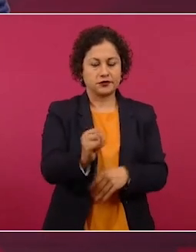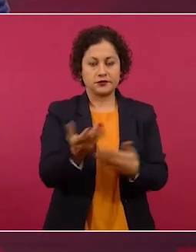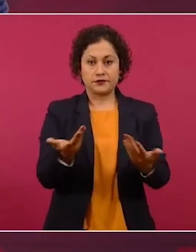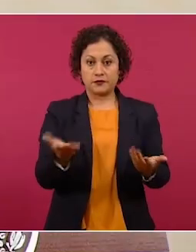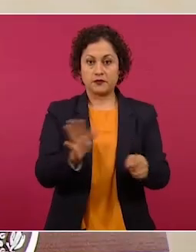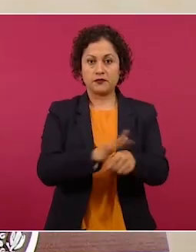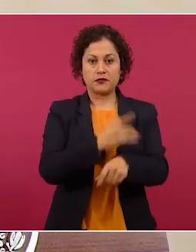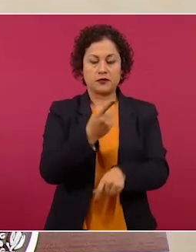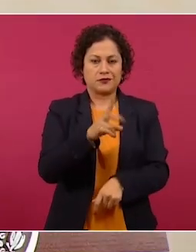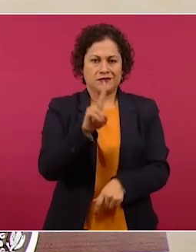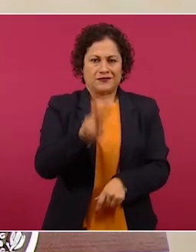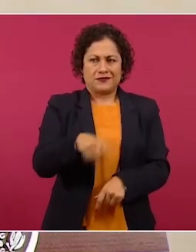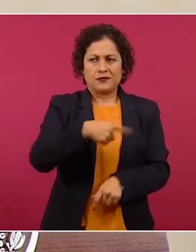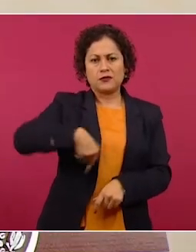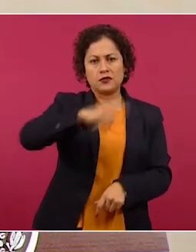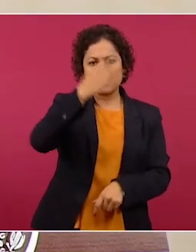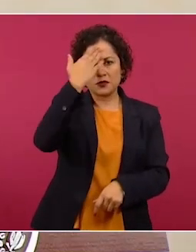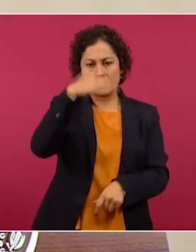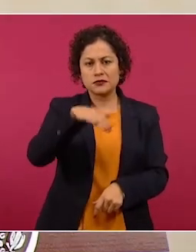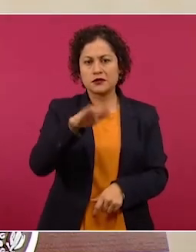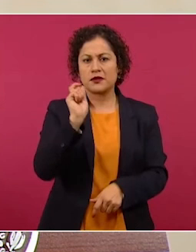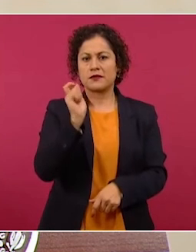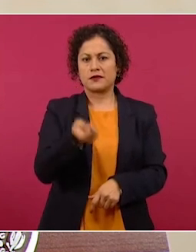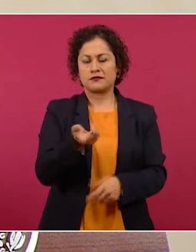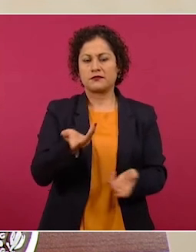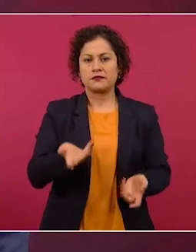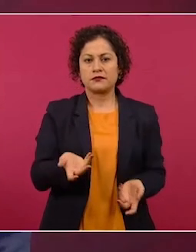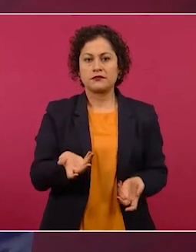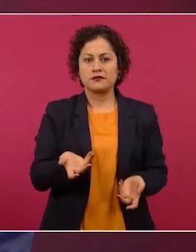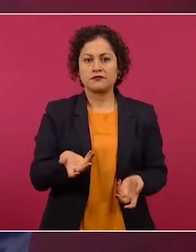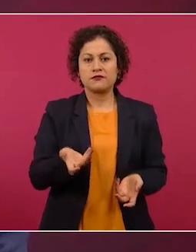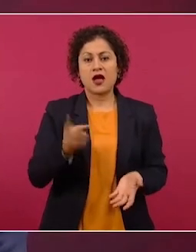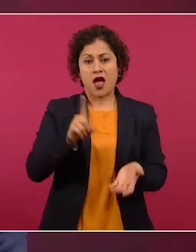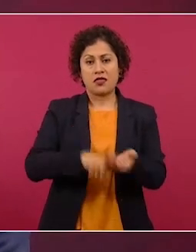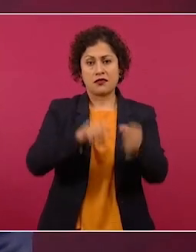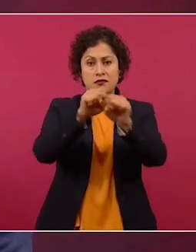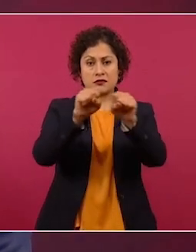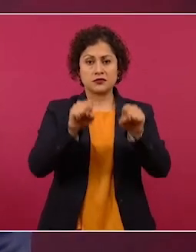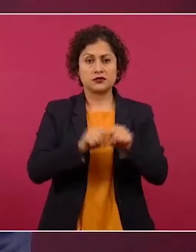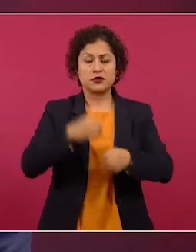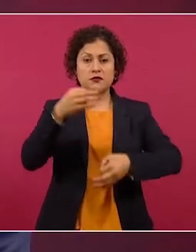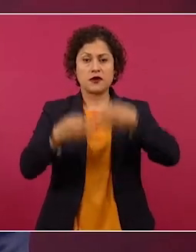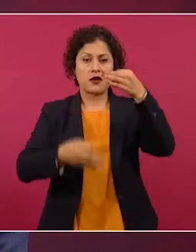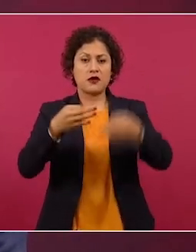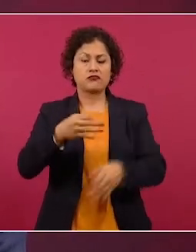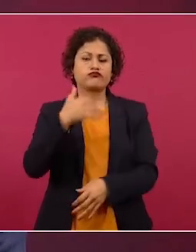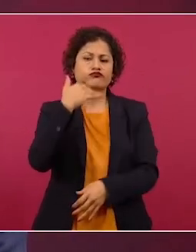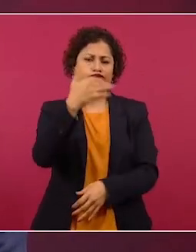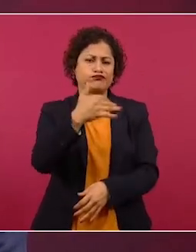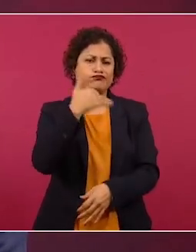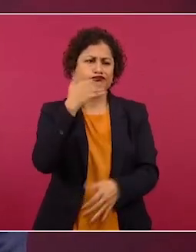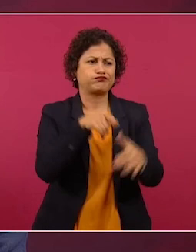que existe mucha corrupción en el Poder Judicial,